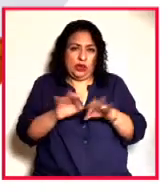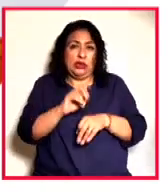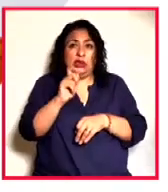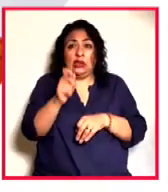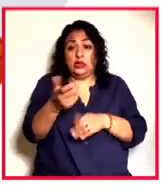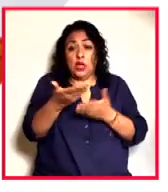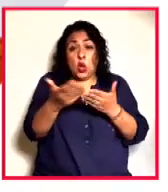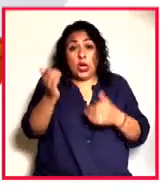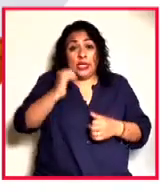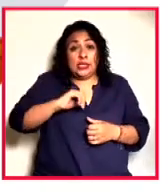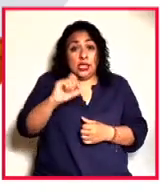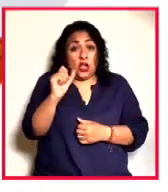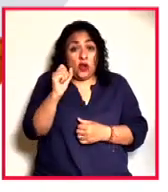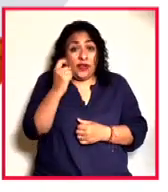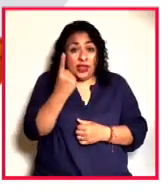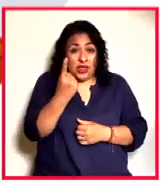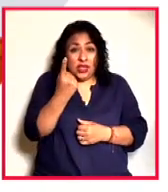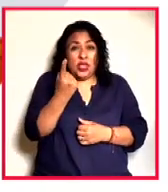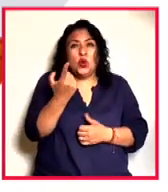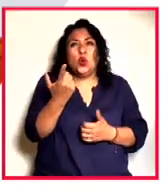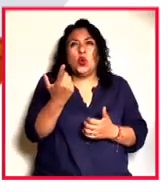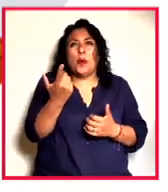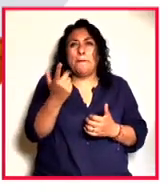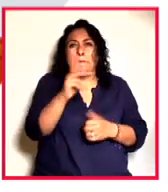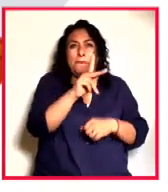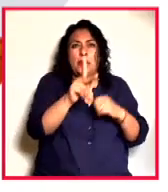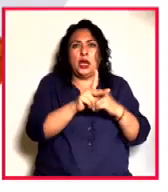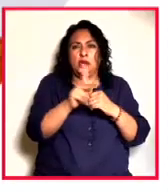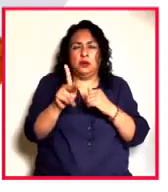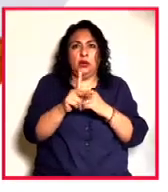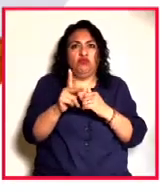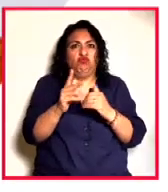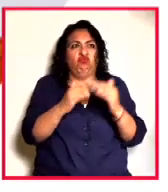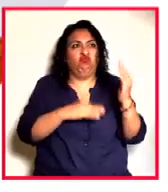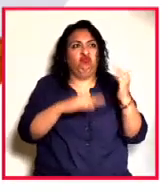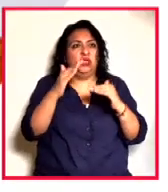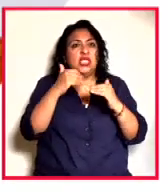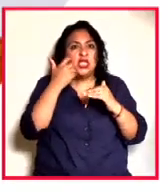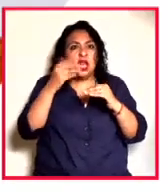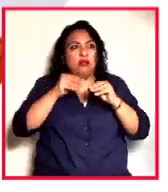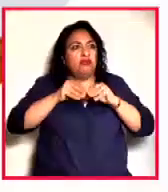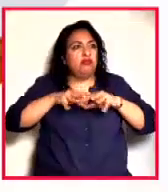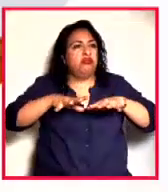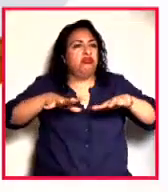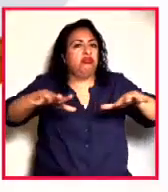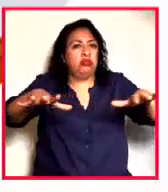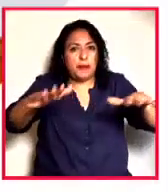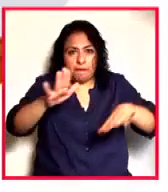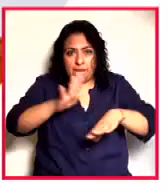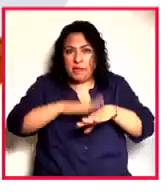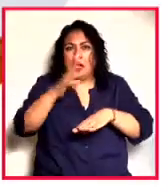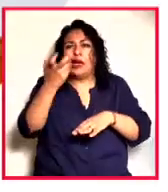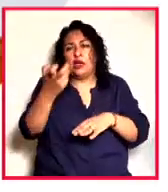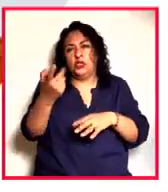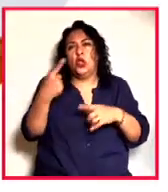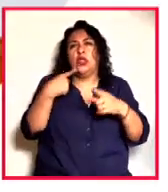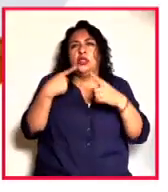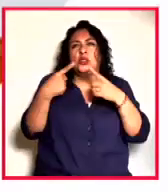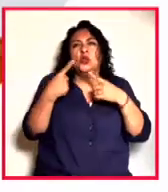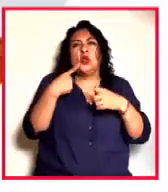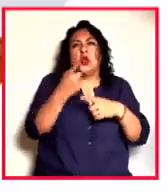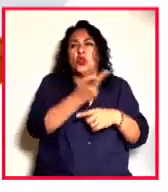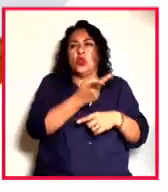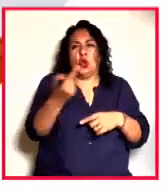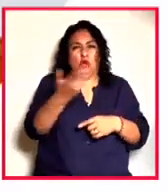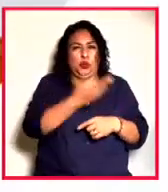siglo XXI estas potencias tienen un gran anhelo expansionista y esto tiene que ver con la discusión que hubo entre estos dos